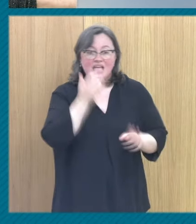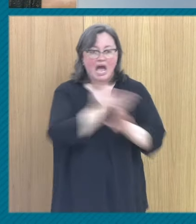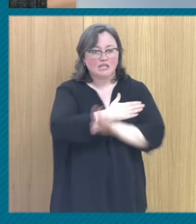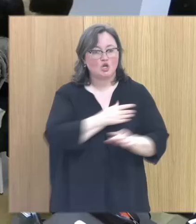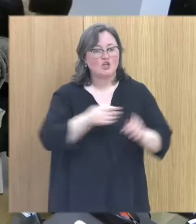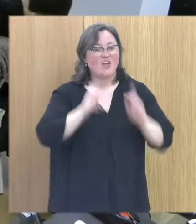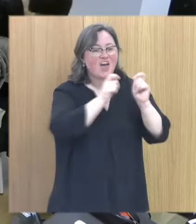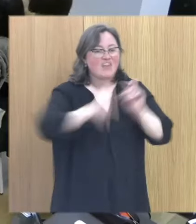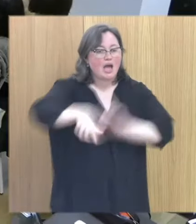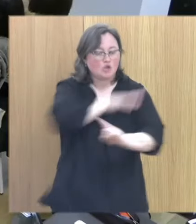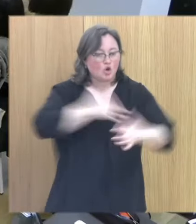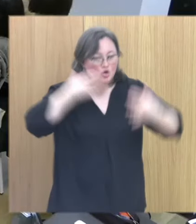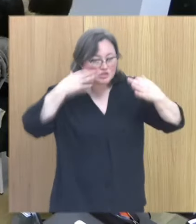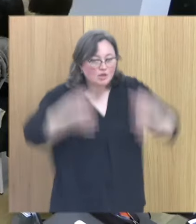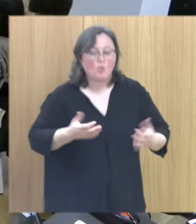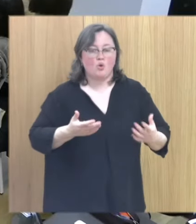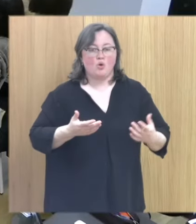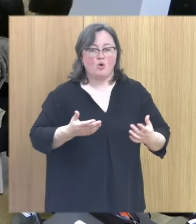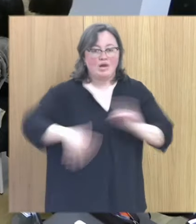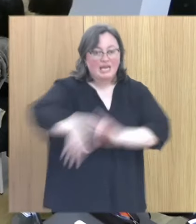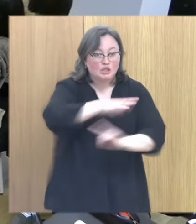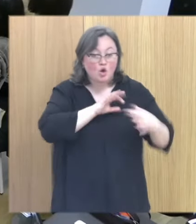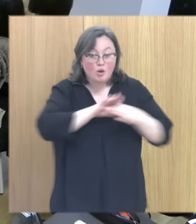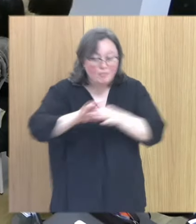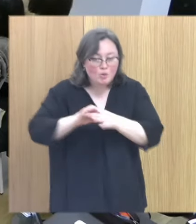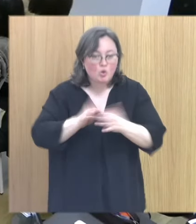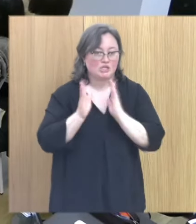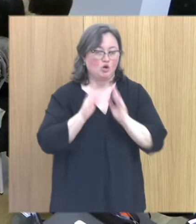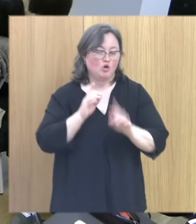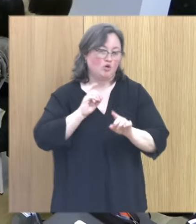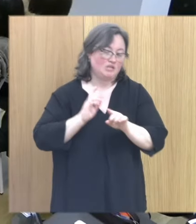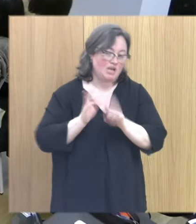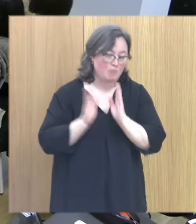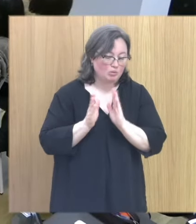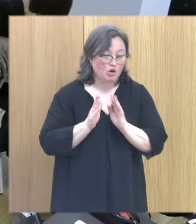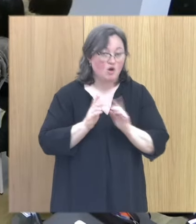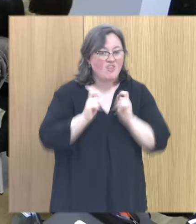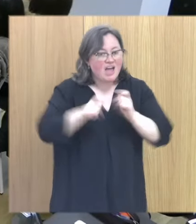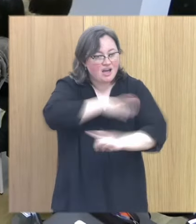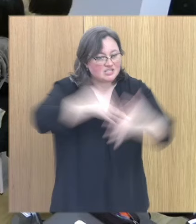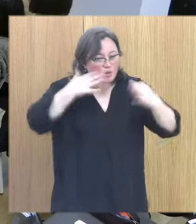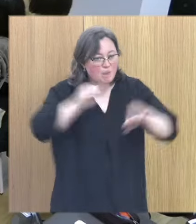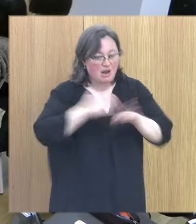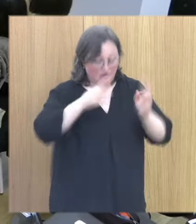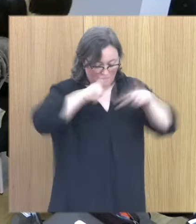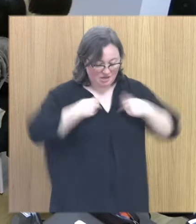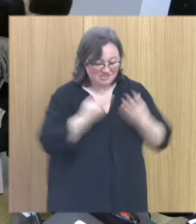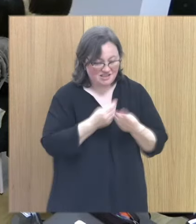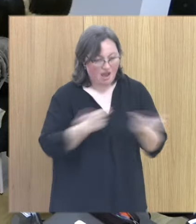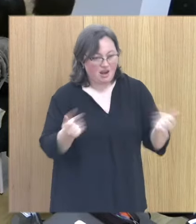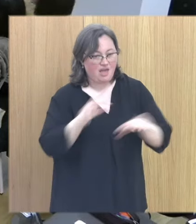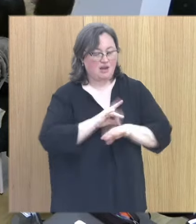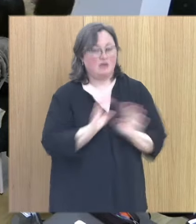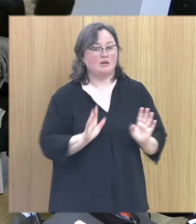proporcionamos un entorno seguro y un vínculo psicoterapéutico que les dé la seguridad para poder sanar y